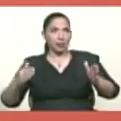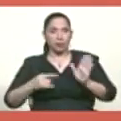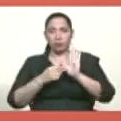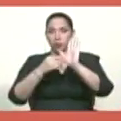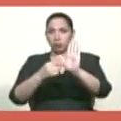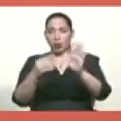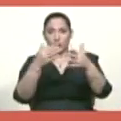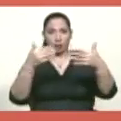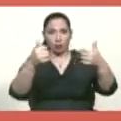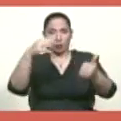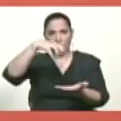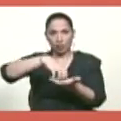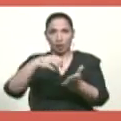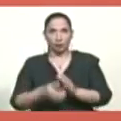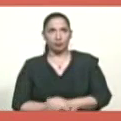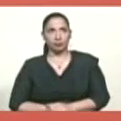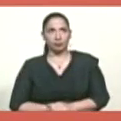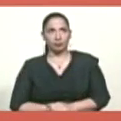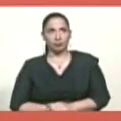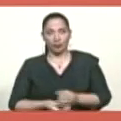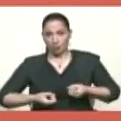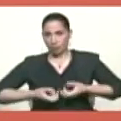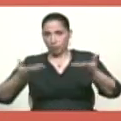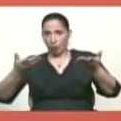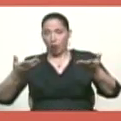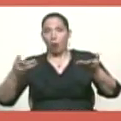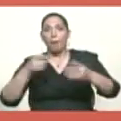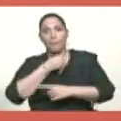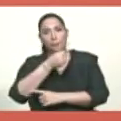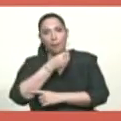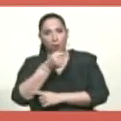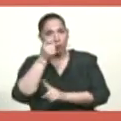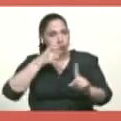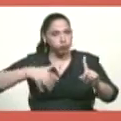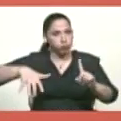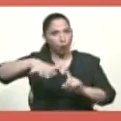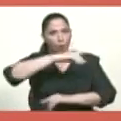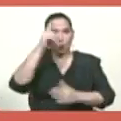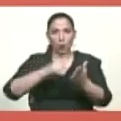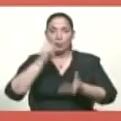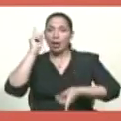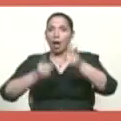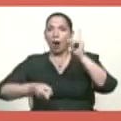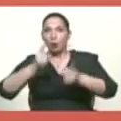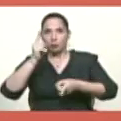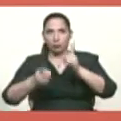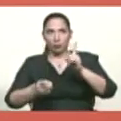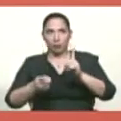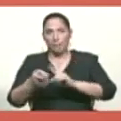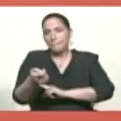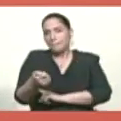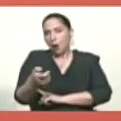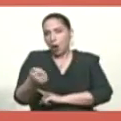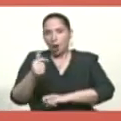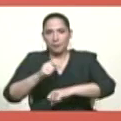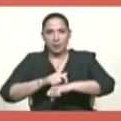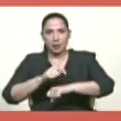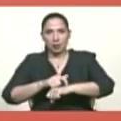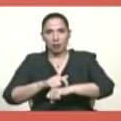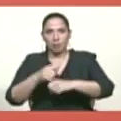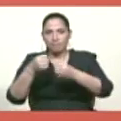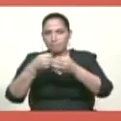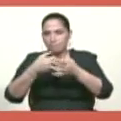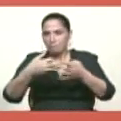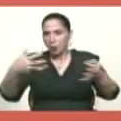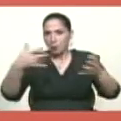razones de seguridad del Estado, a los medios de comunicación y al pueblo en general, algunos pocos minutos del extenso